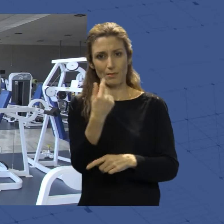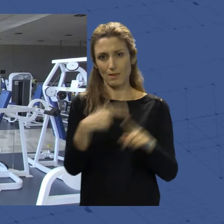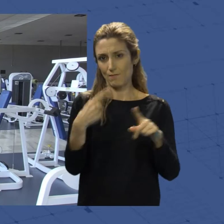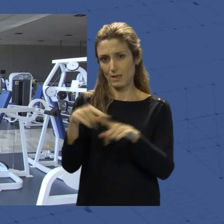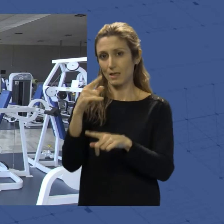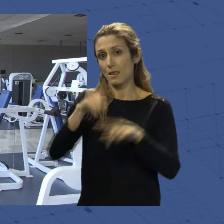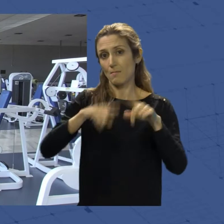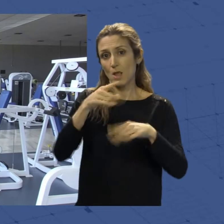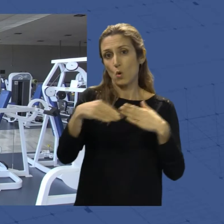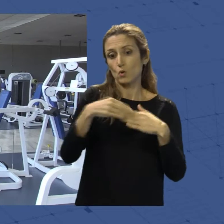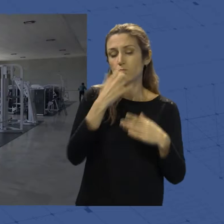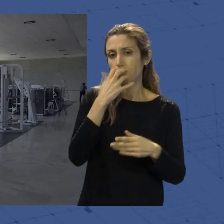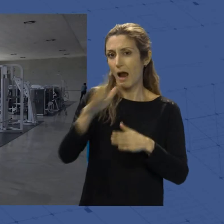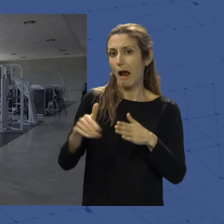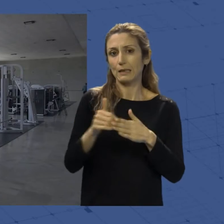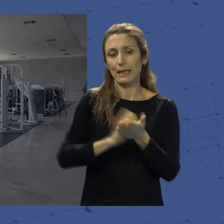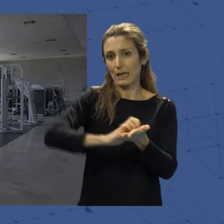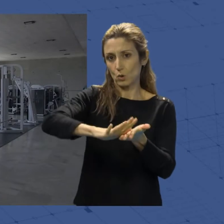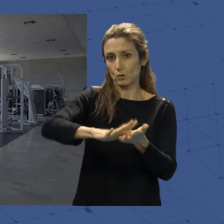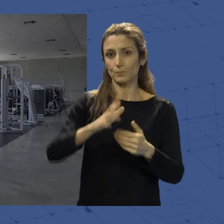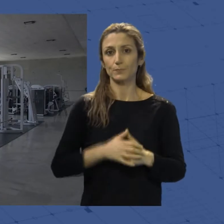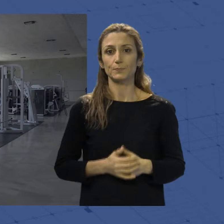los usuarios, llegando incluso a la gratuidad.